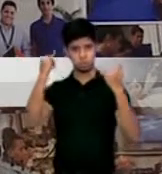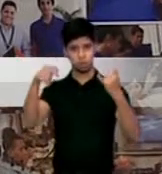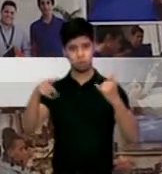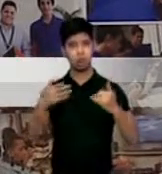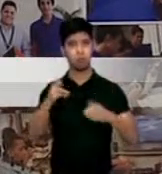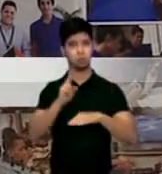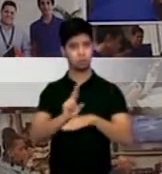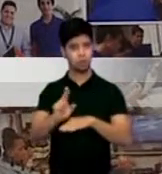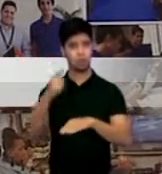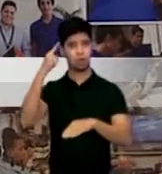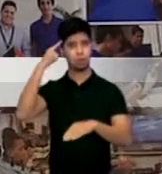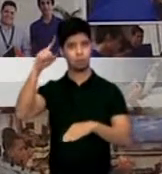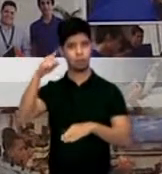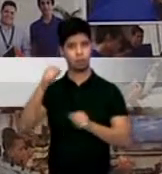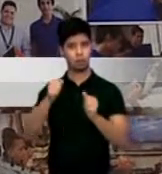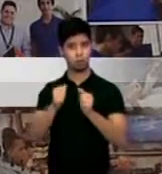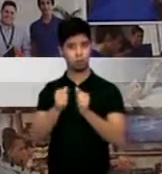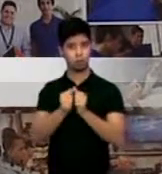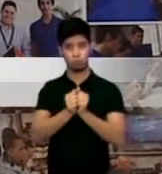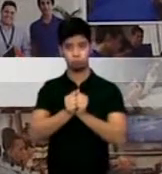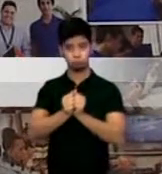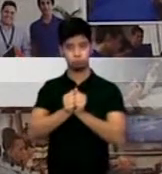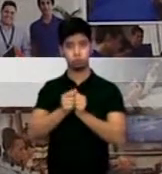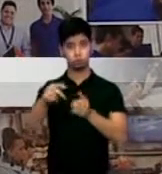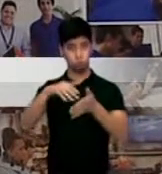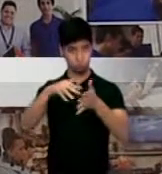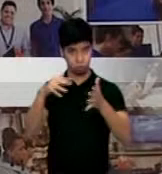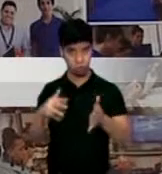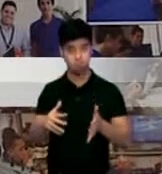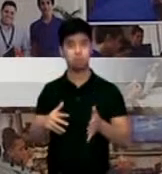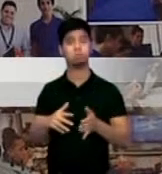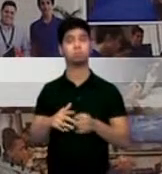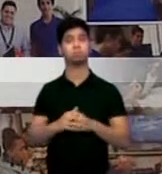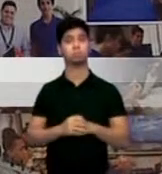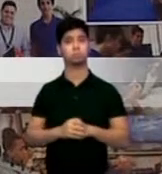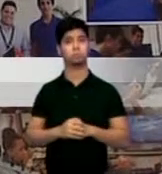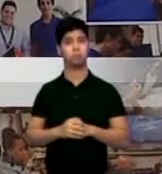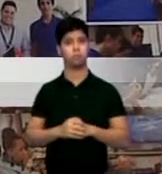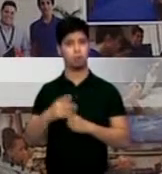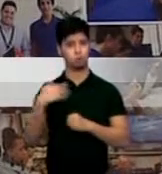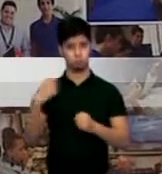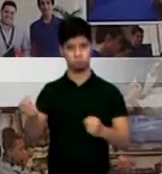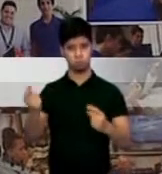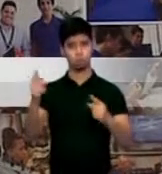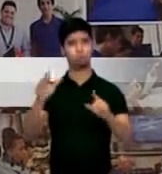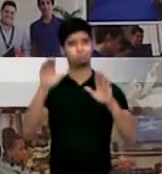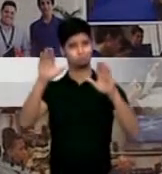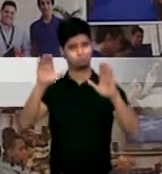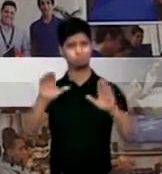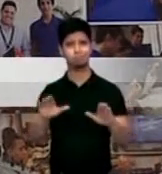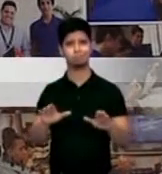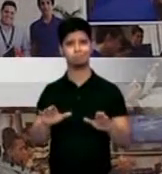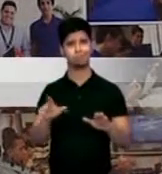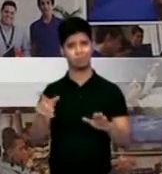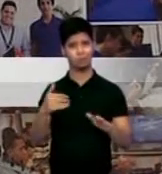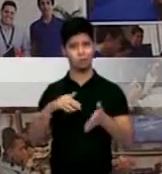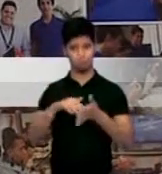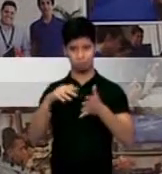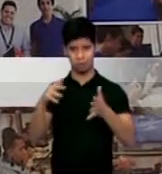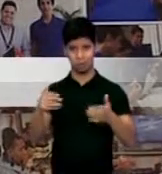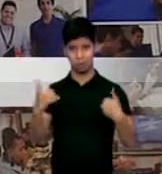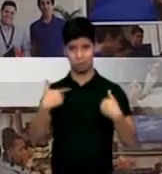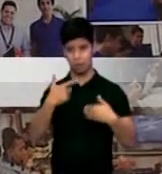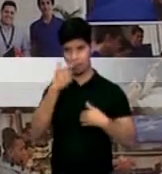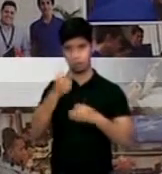universidad y su compromiso con los estudiantes, entiendo que es magnífica que un estudiante que